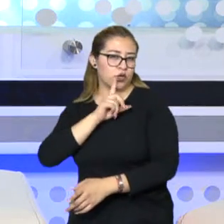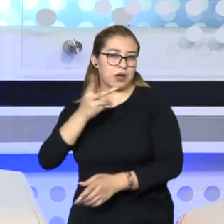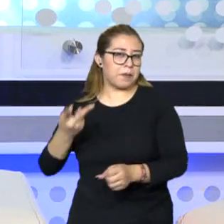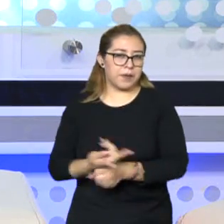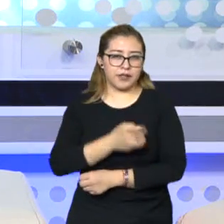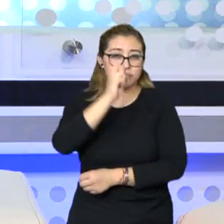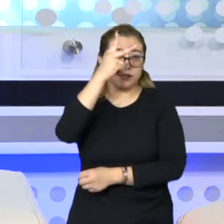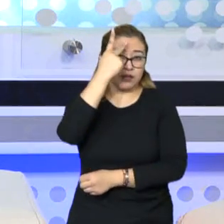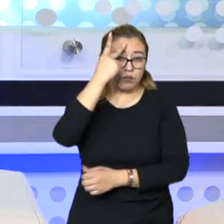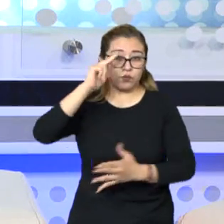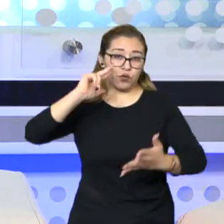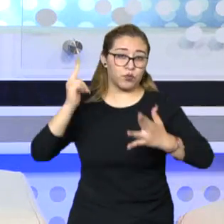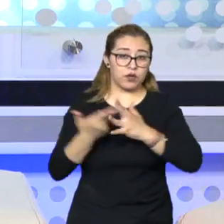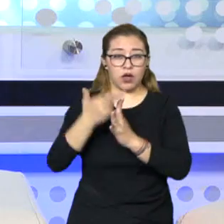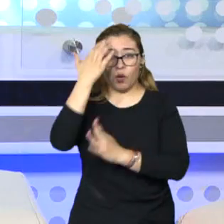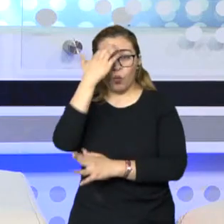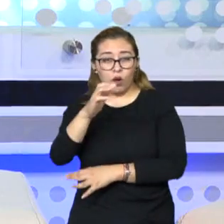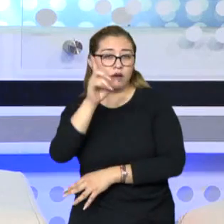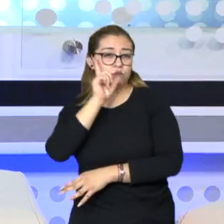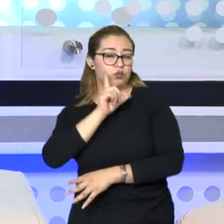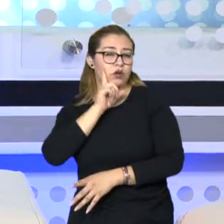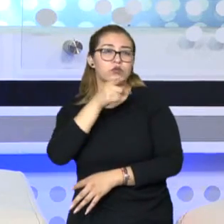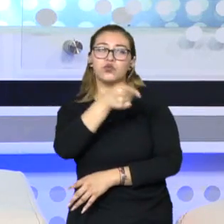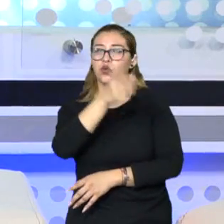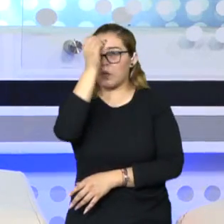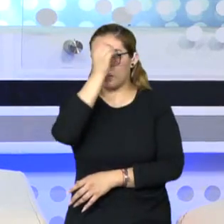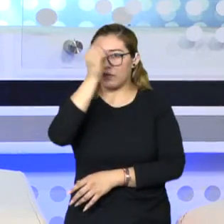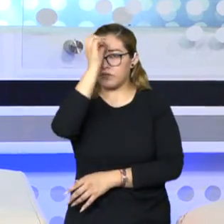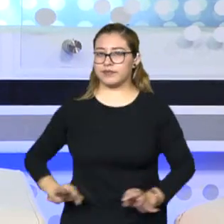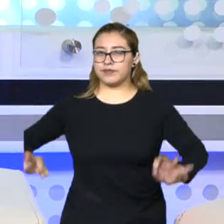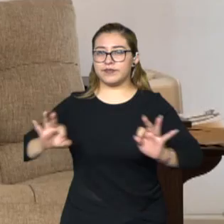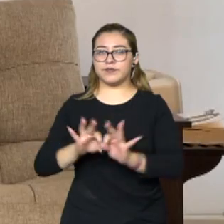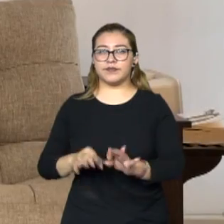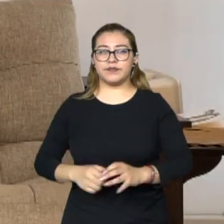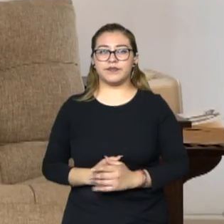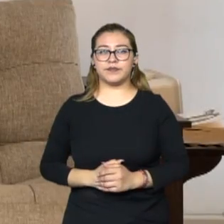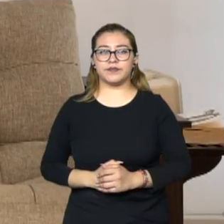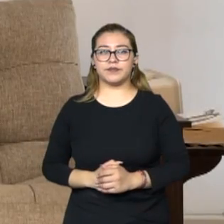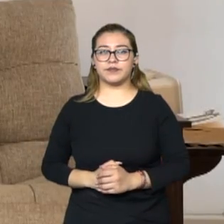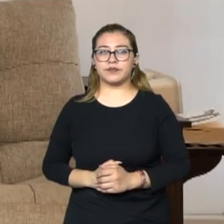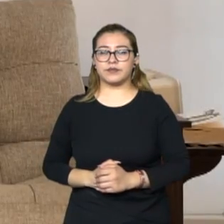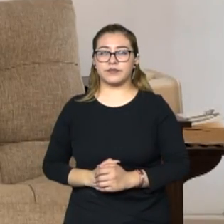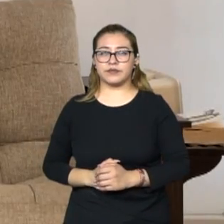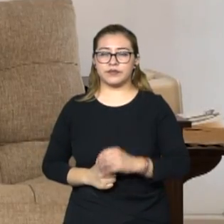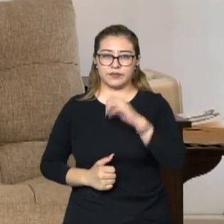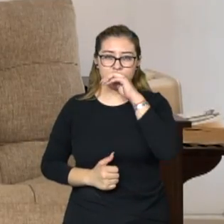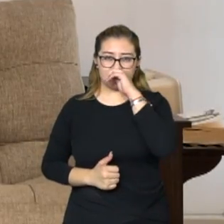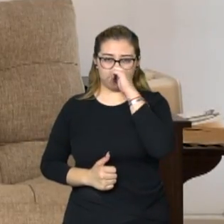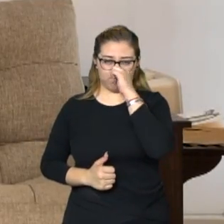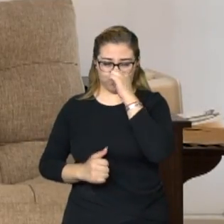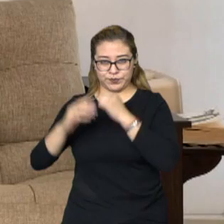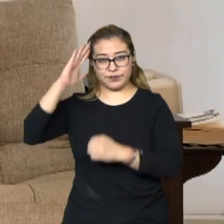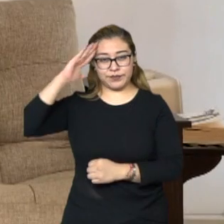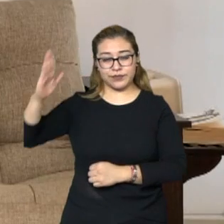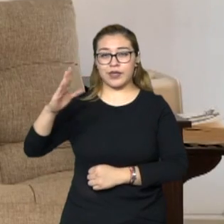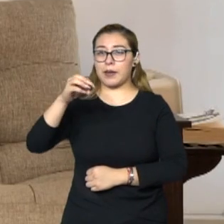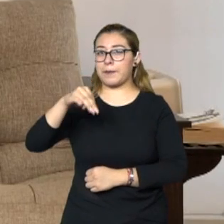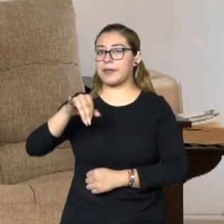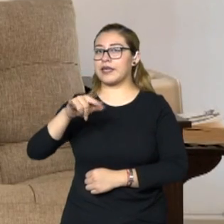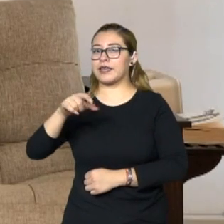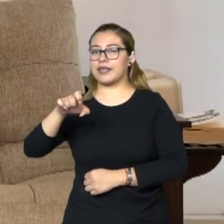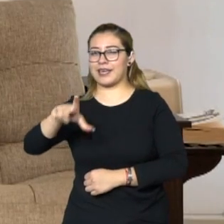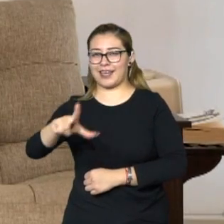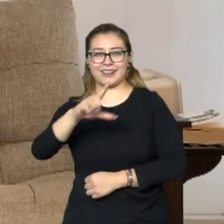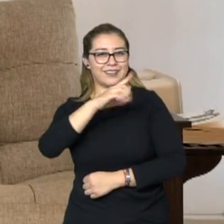los feminicidios? Tu punto de vista es muy importante, Fabi, contigo. Hola, querido Miguel, muy buenas noches. Te saludo con